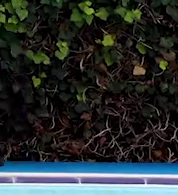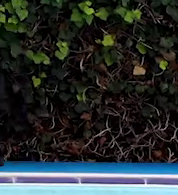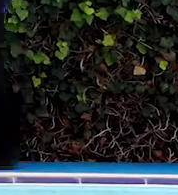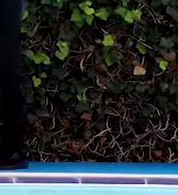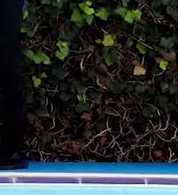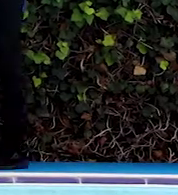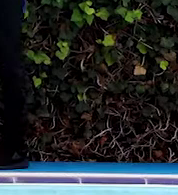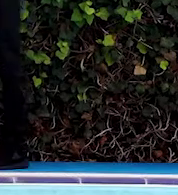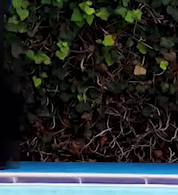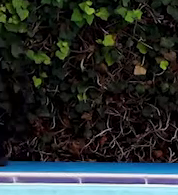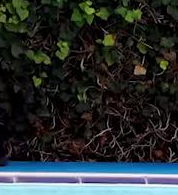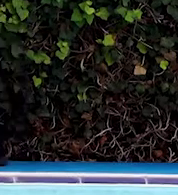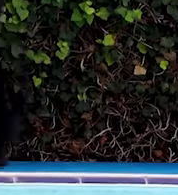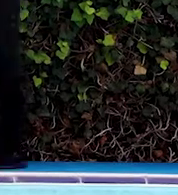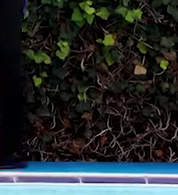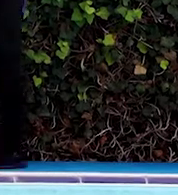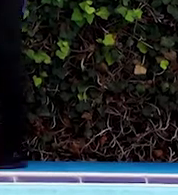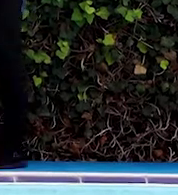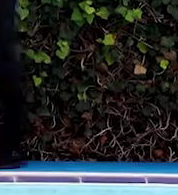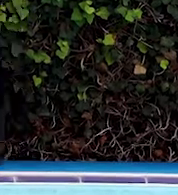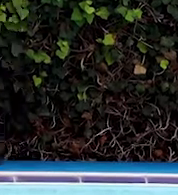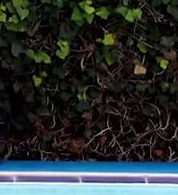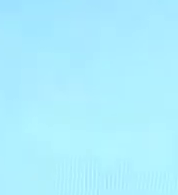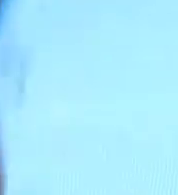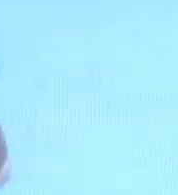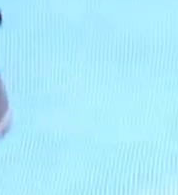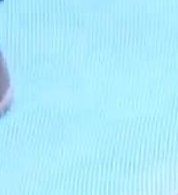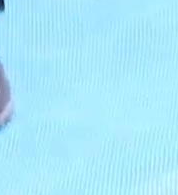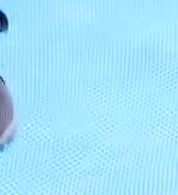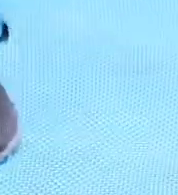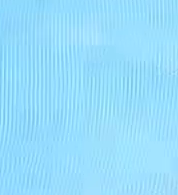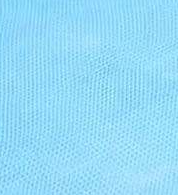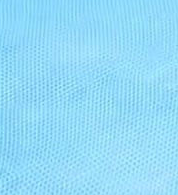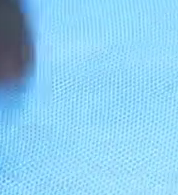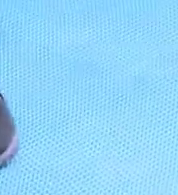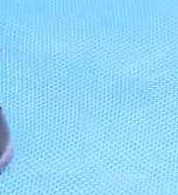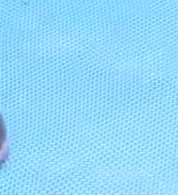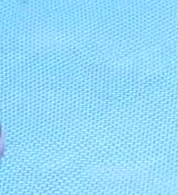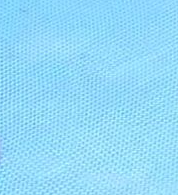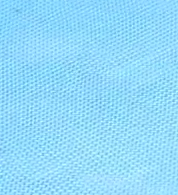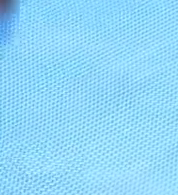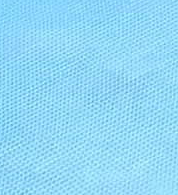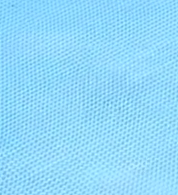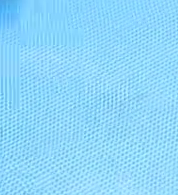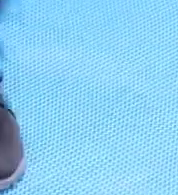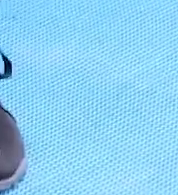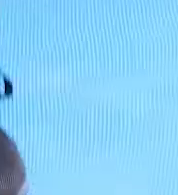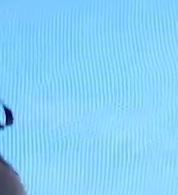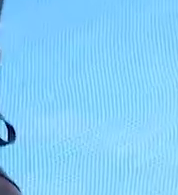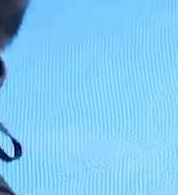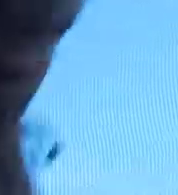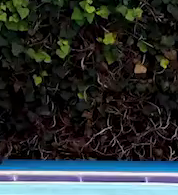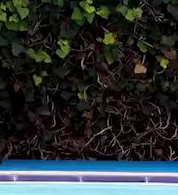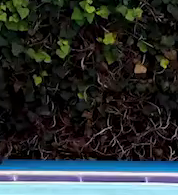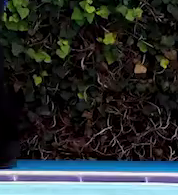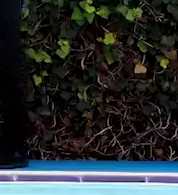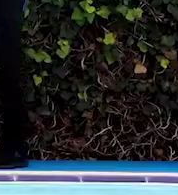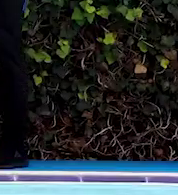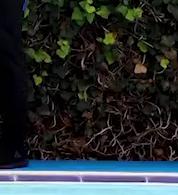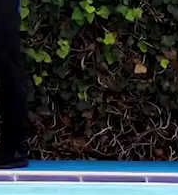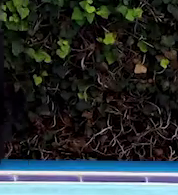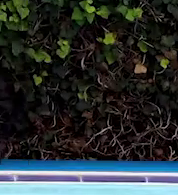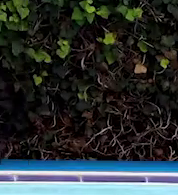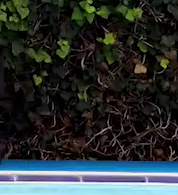peguen nuestras manos y vamos a alternar derecha, izquierda, derecha, izquierda. Muy bien. Alza un poquito más las rodillas.